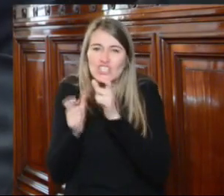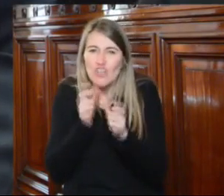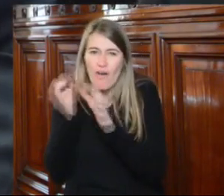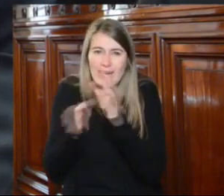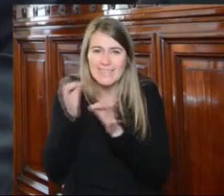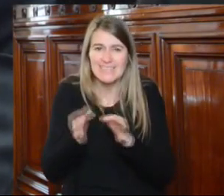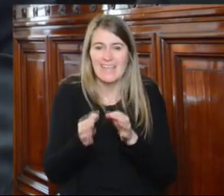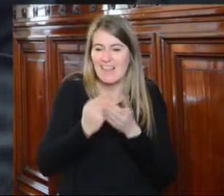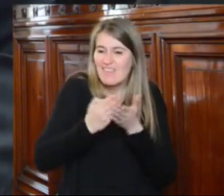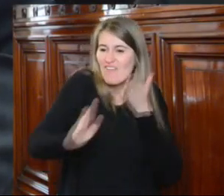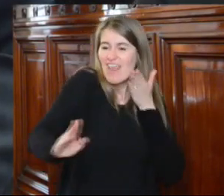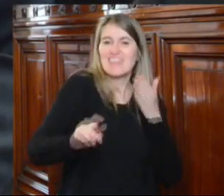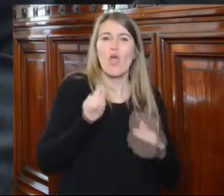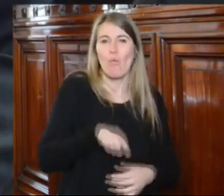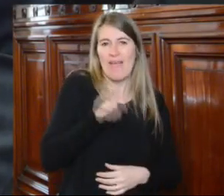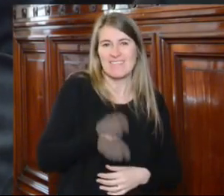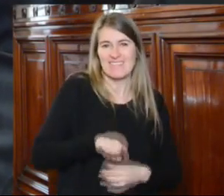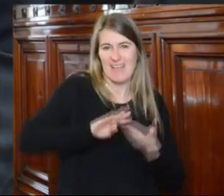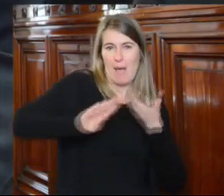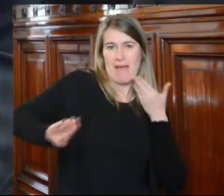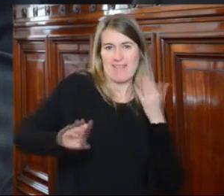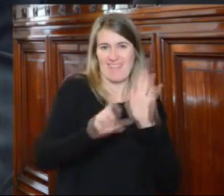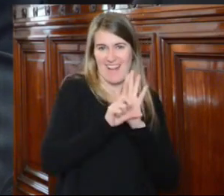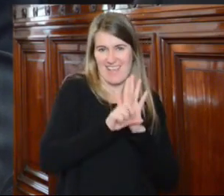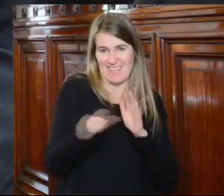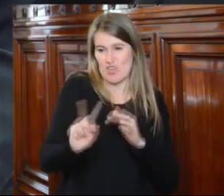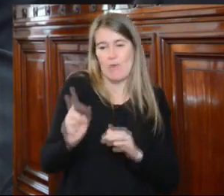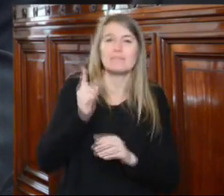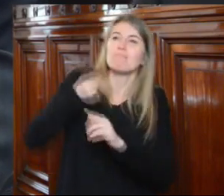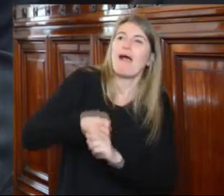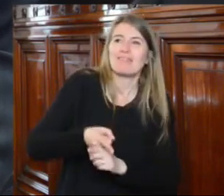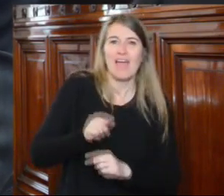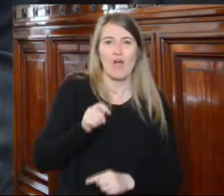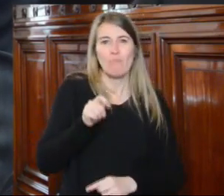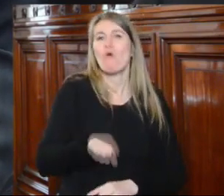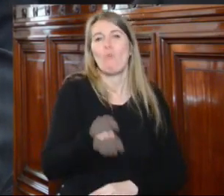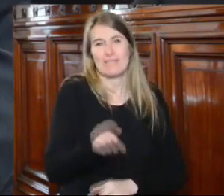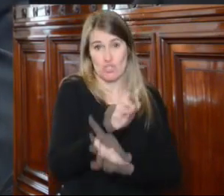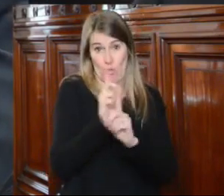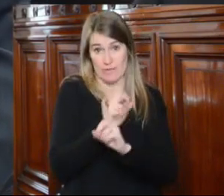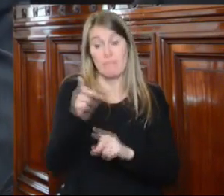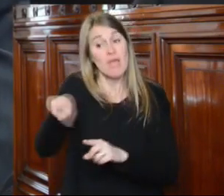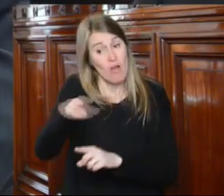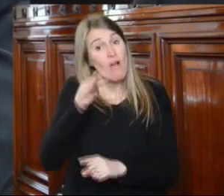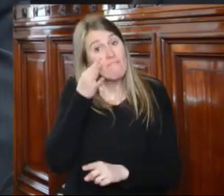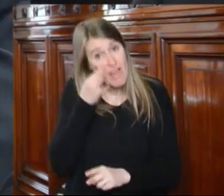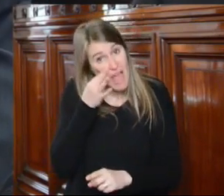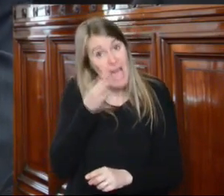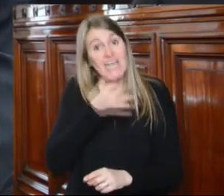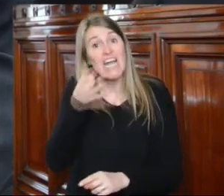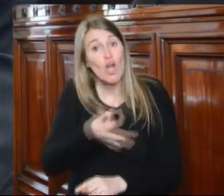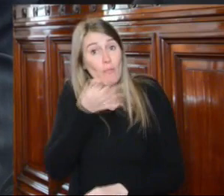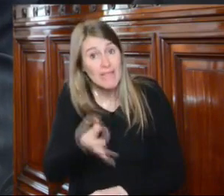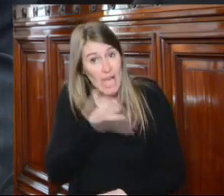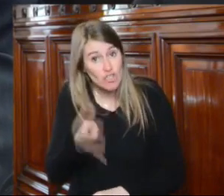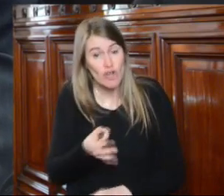sujetas a control jurisdiccional pero de otro lado son recomendaciones no